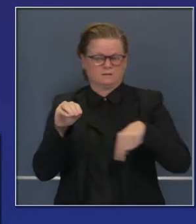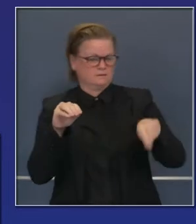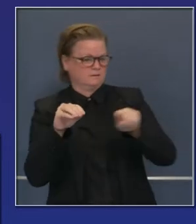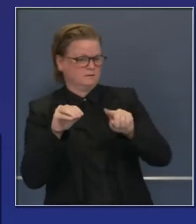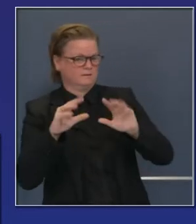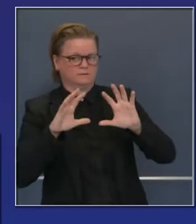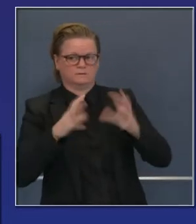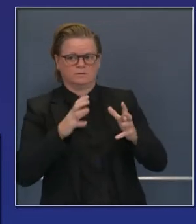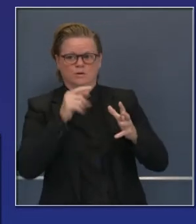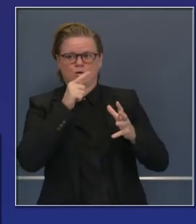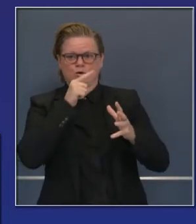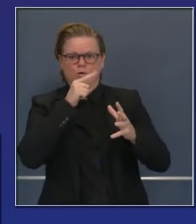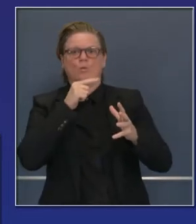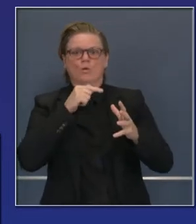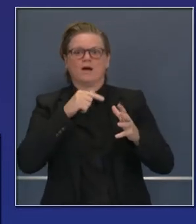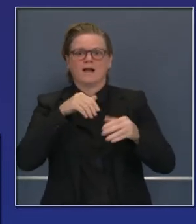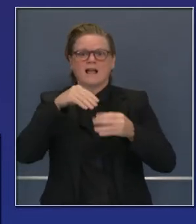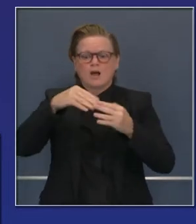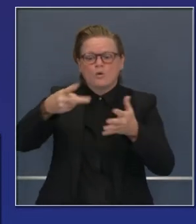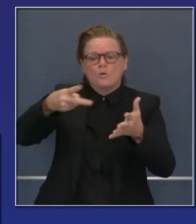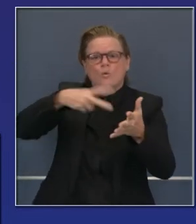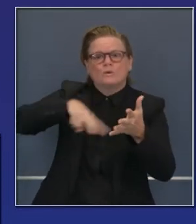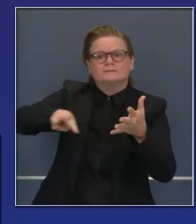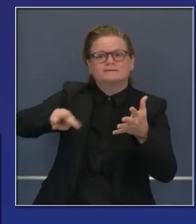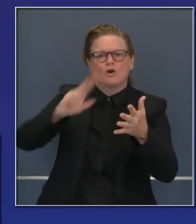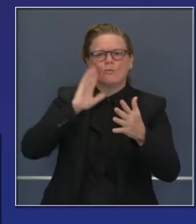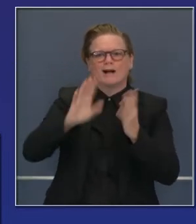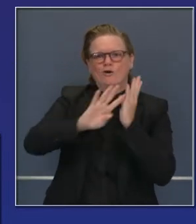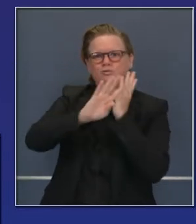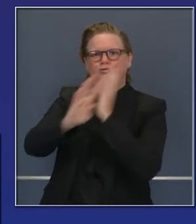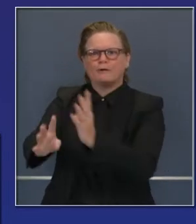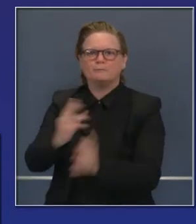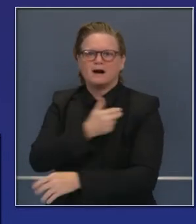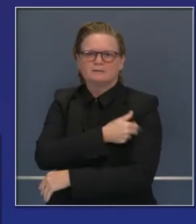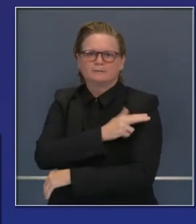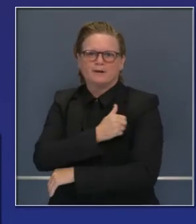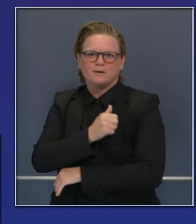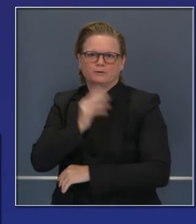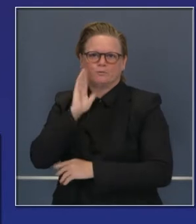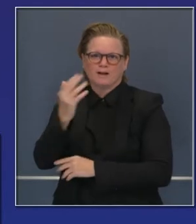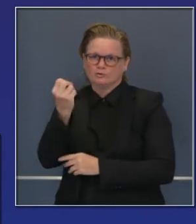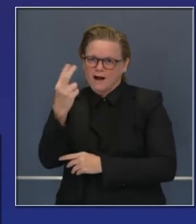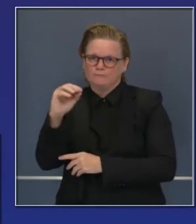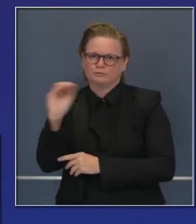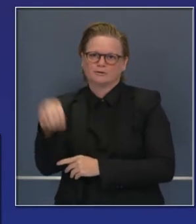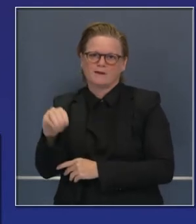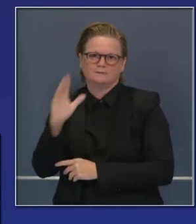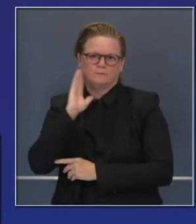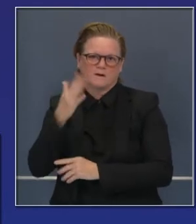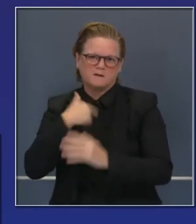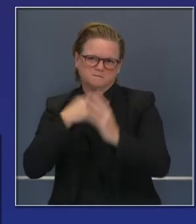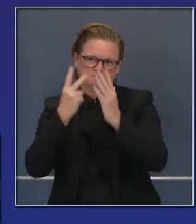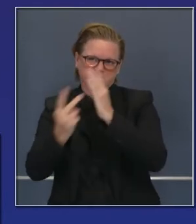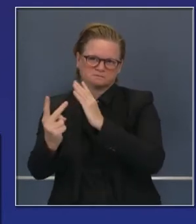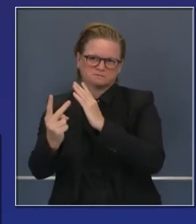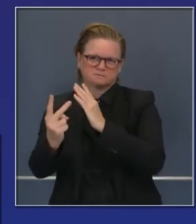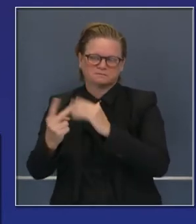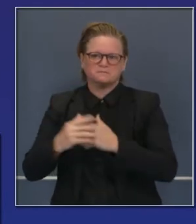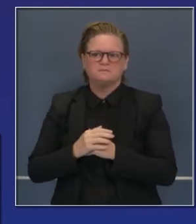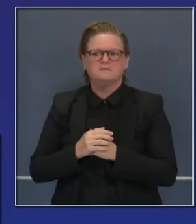en un periodo de dos semanas. O sea que una vez que se ha reportado un caso, como 12% de las veces